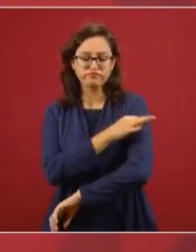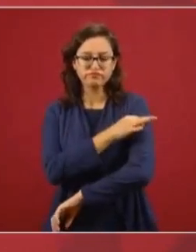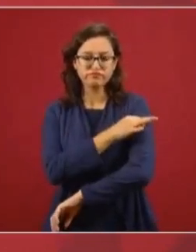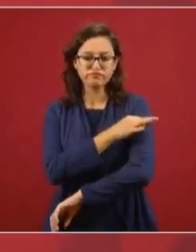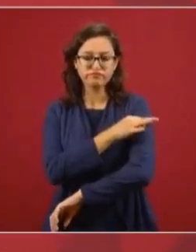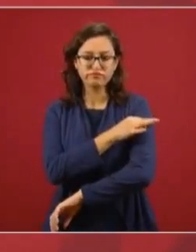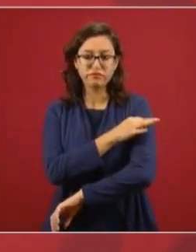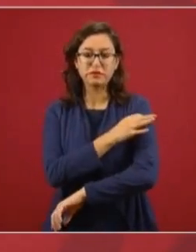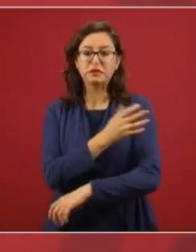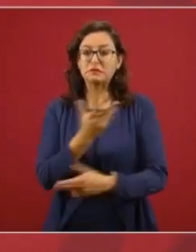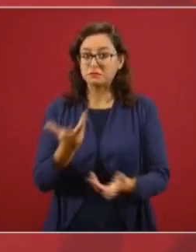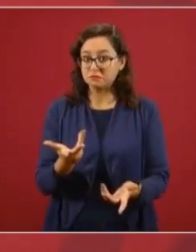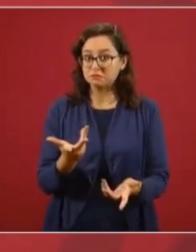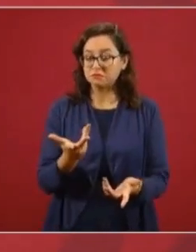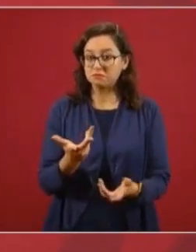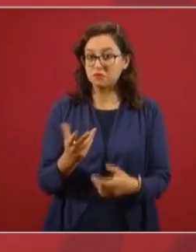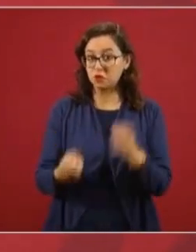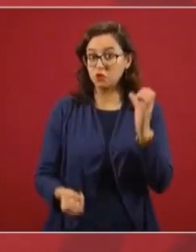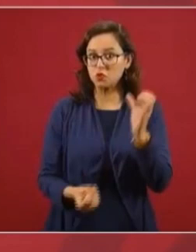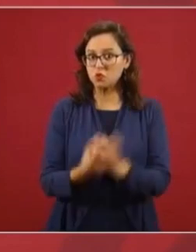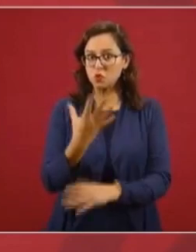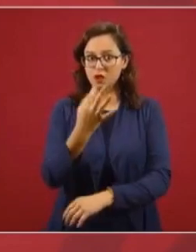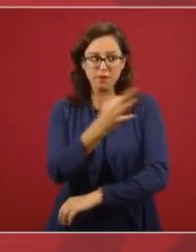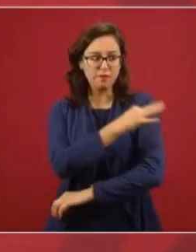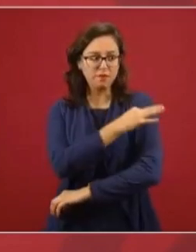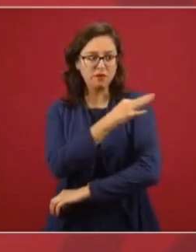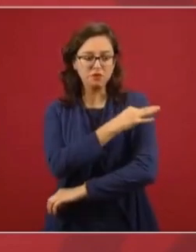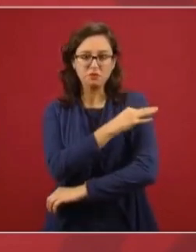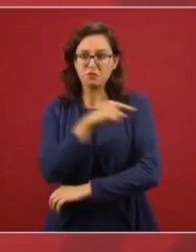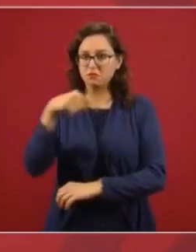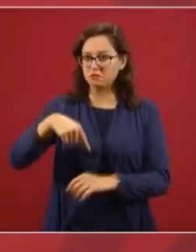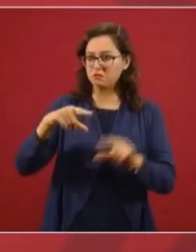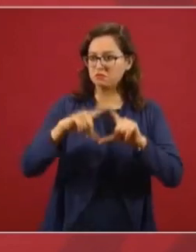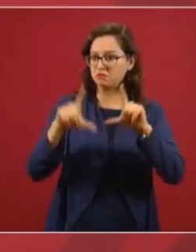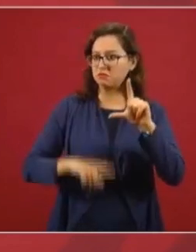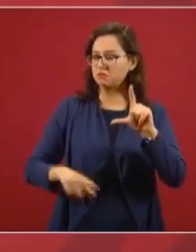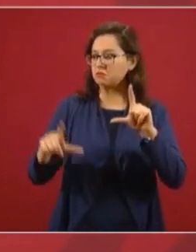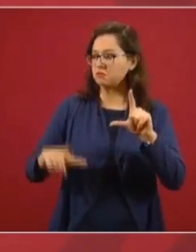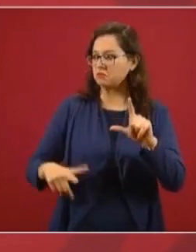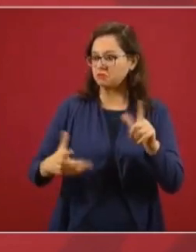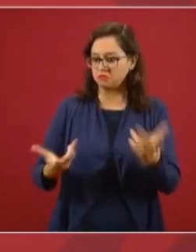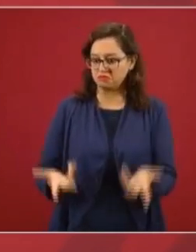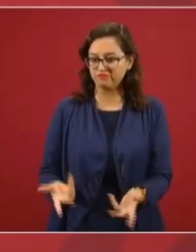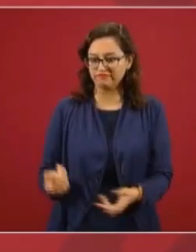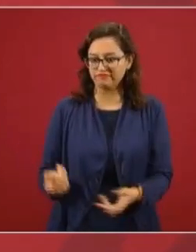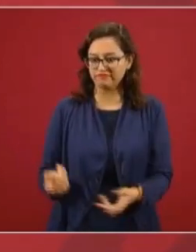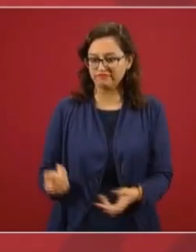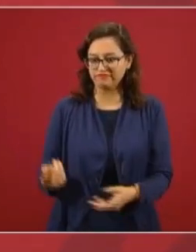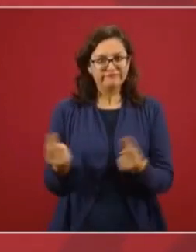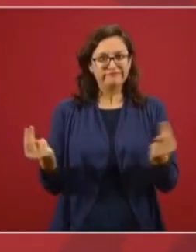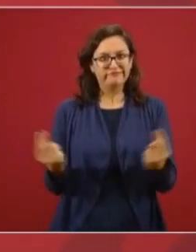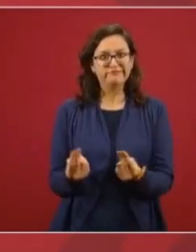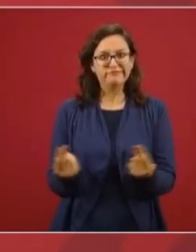la posibilidad de tener esta vacuna para